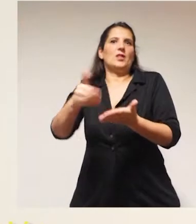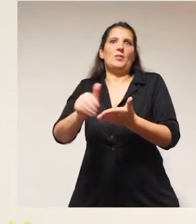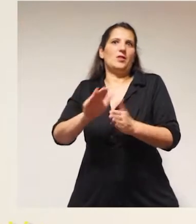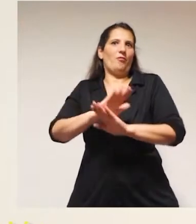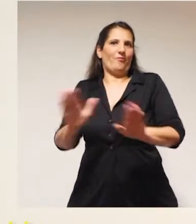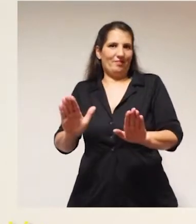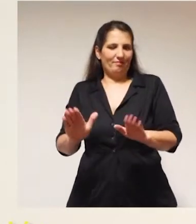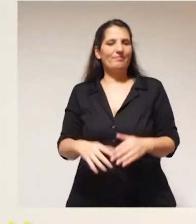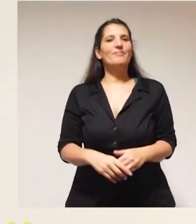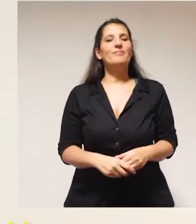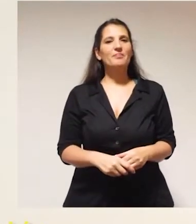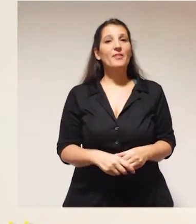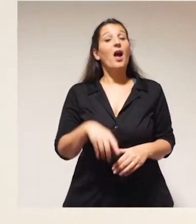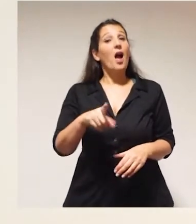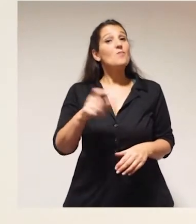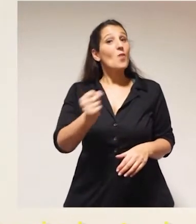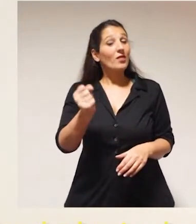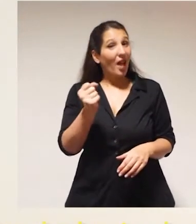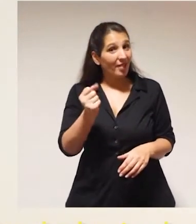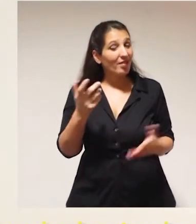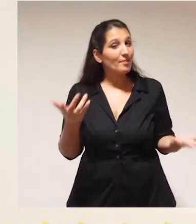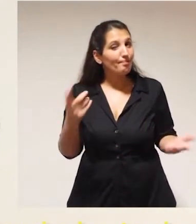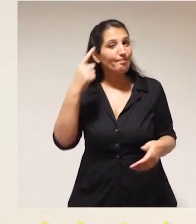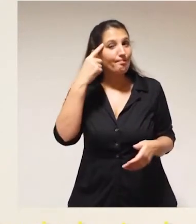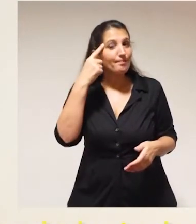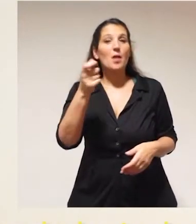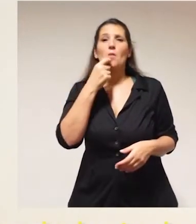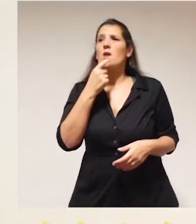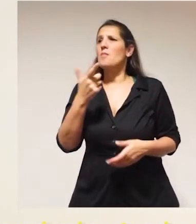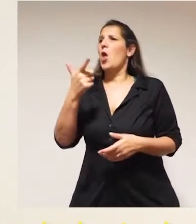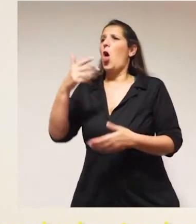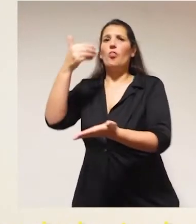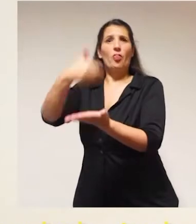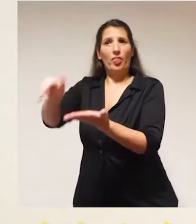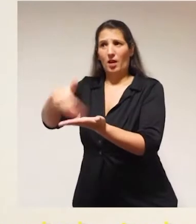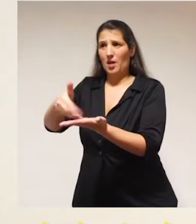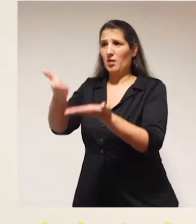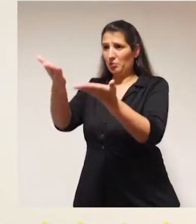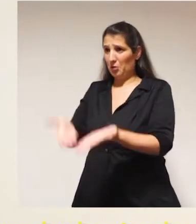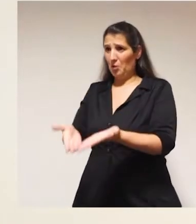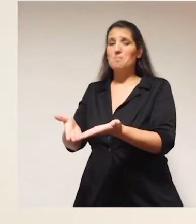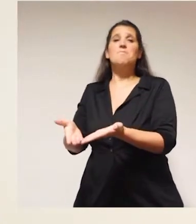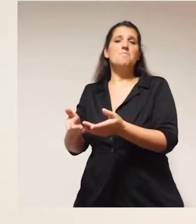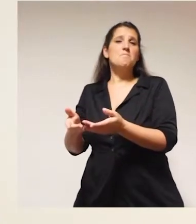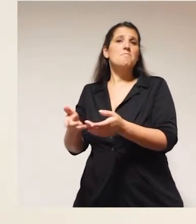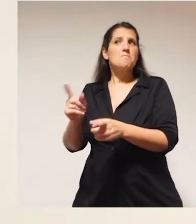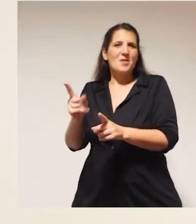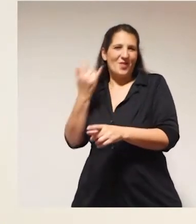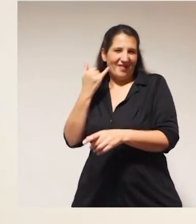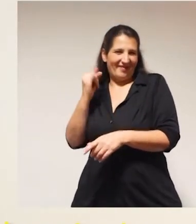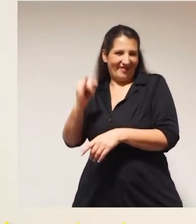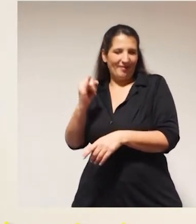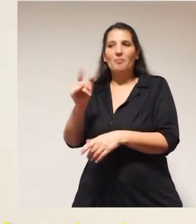eliminación de la discriminación. Es importante mencionar que el acto discriminatorio, como ya fuera